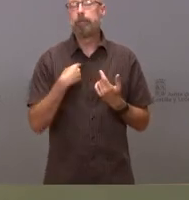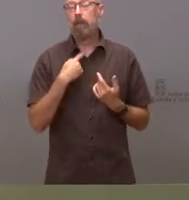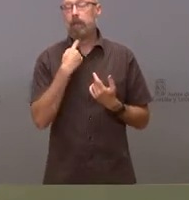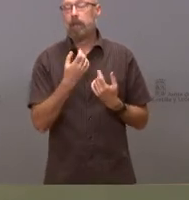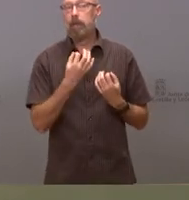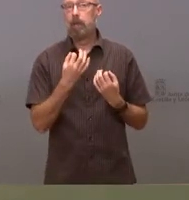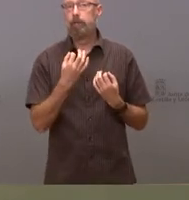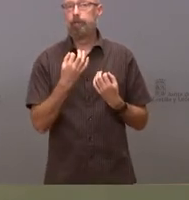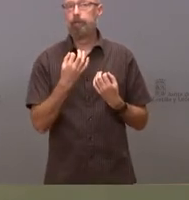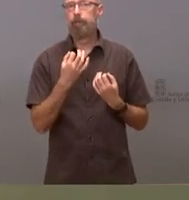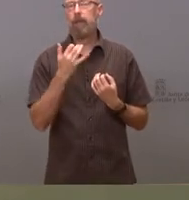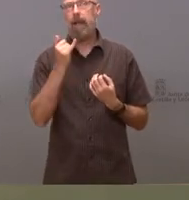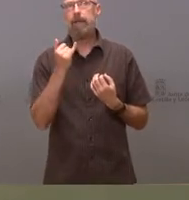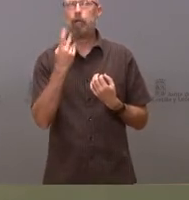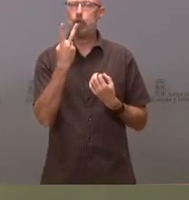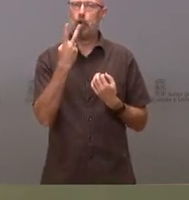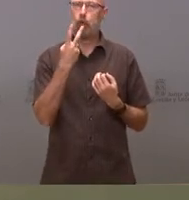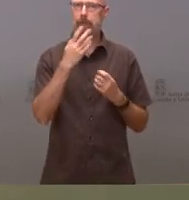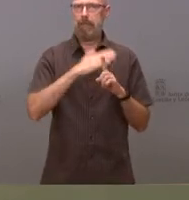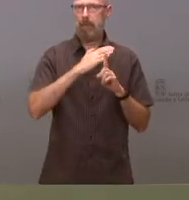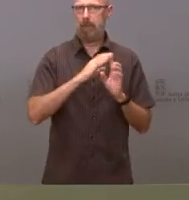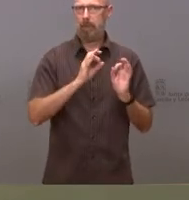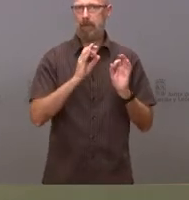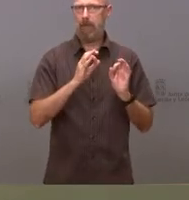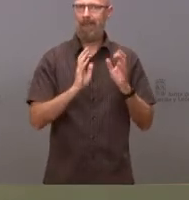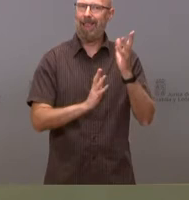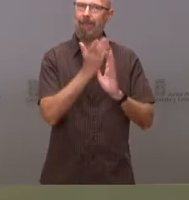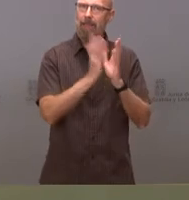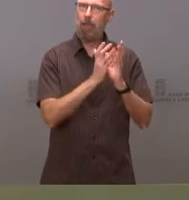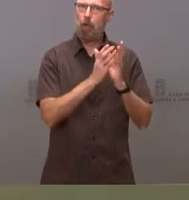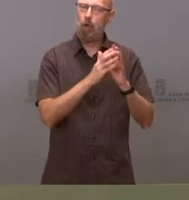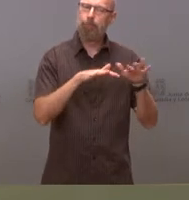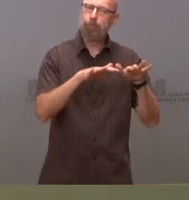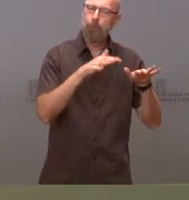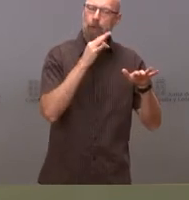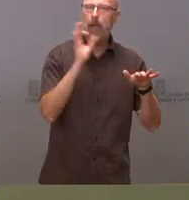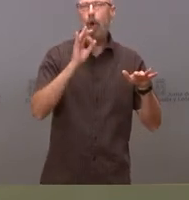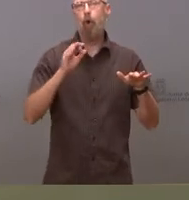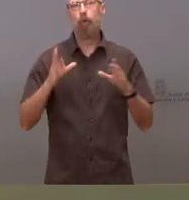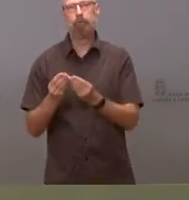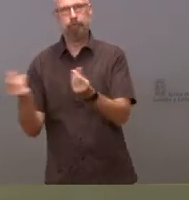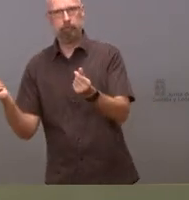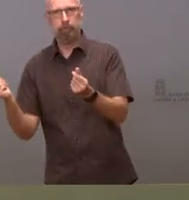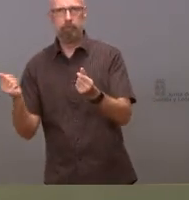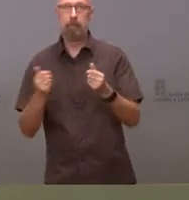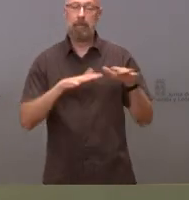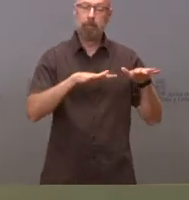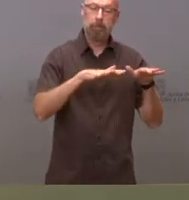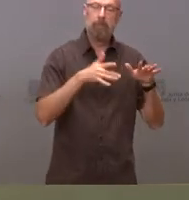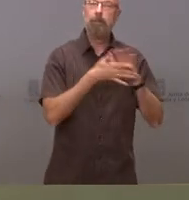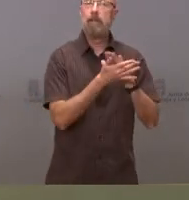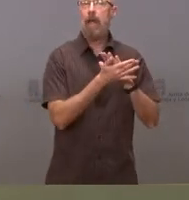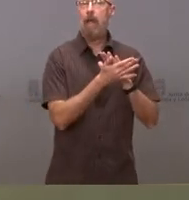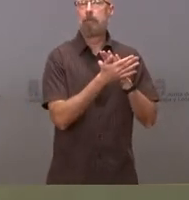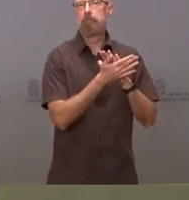hay dos estados principales de un incendio que es activo o extinguido. Y el activo puede ser estabilizado, que es cuando el